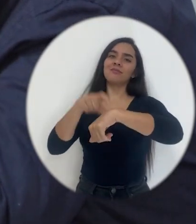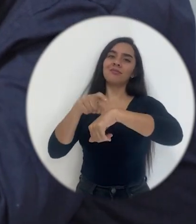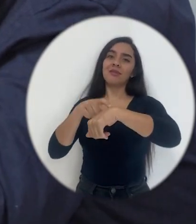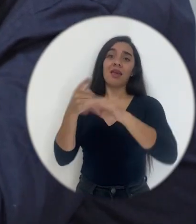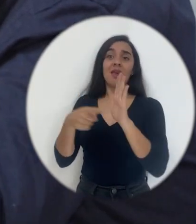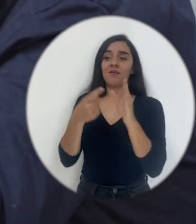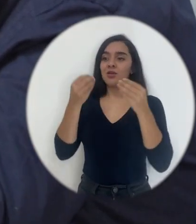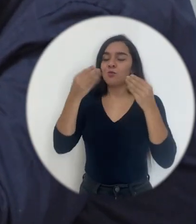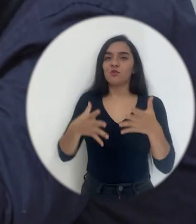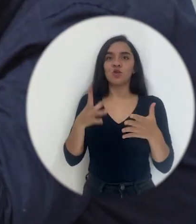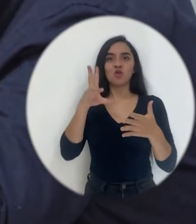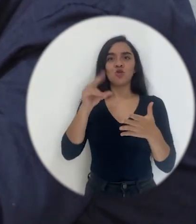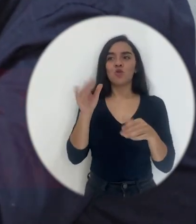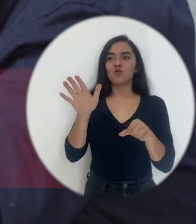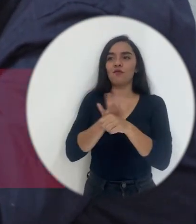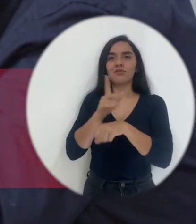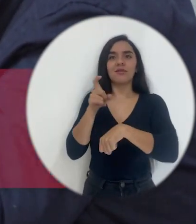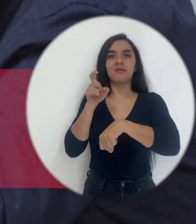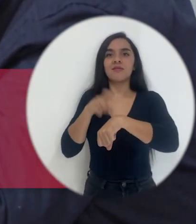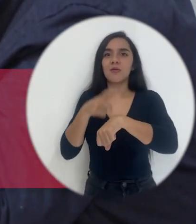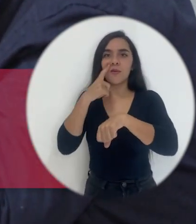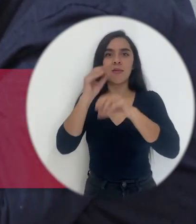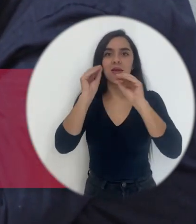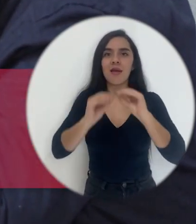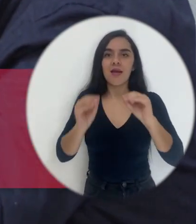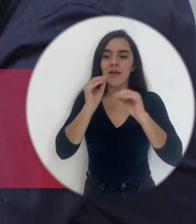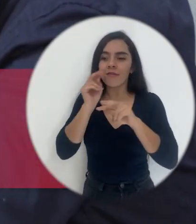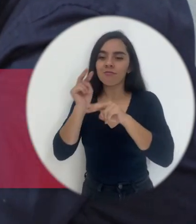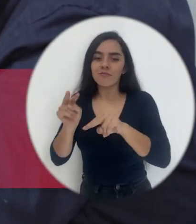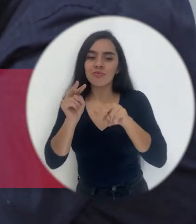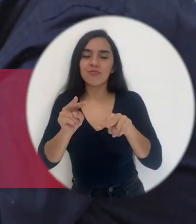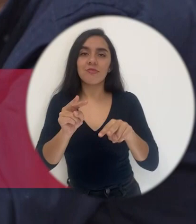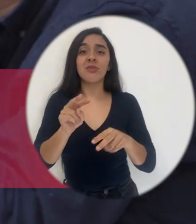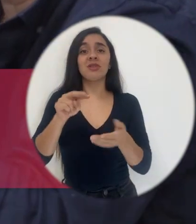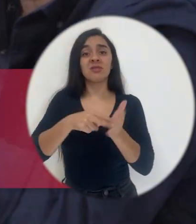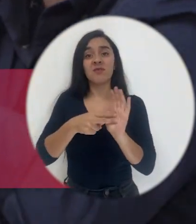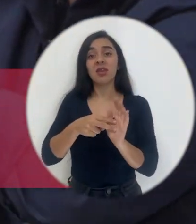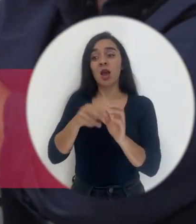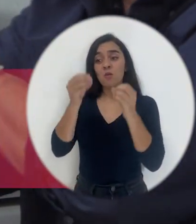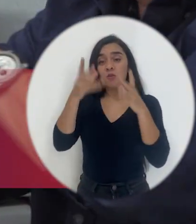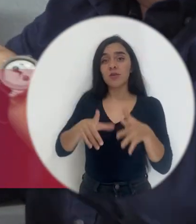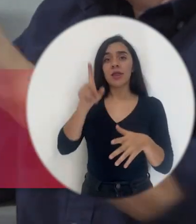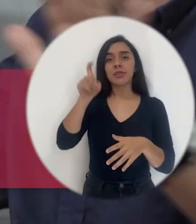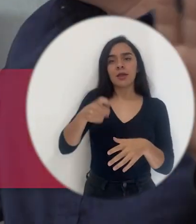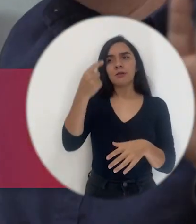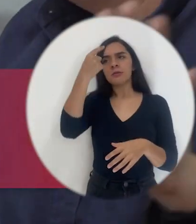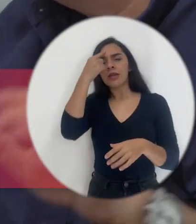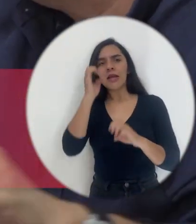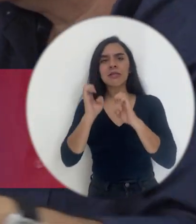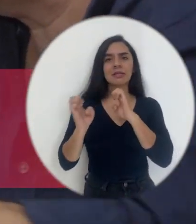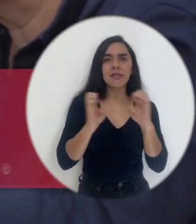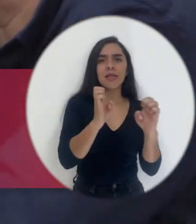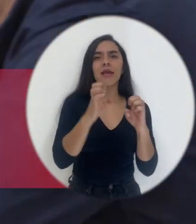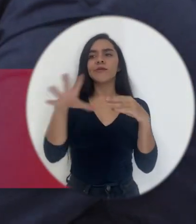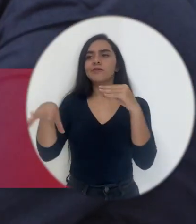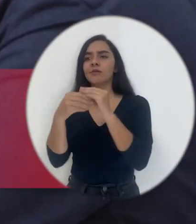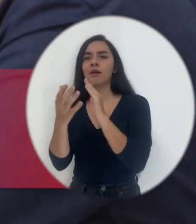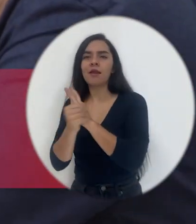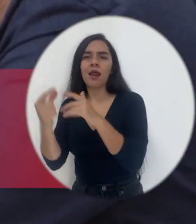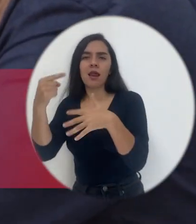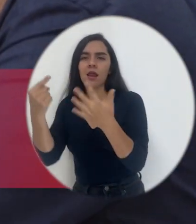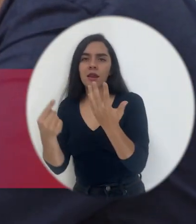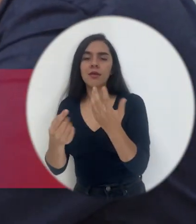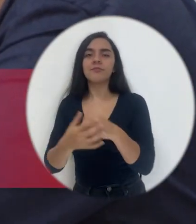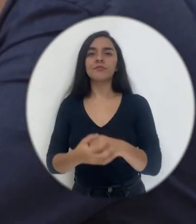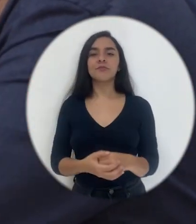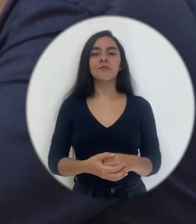profesor no le alcanza el tiempo. Entonces, tenemos que buscar otras estrategias como la integración de habilidades y otras cosas